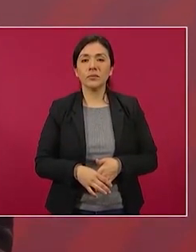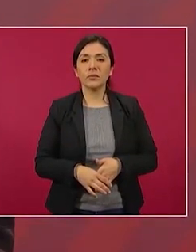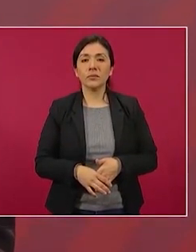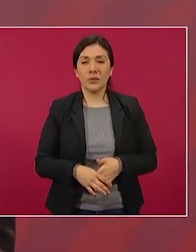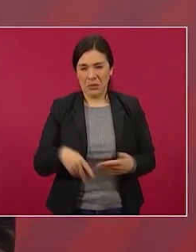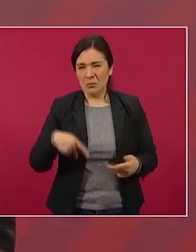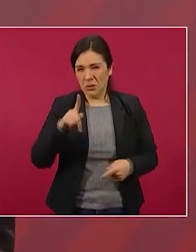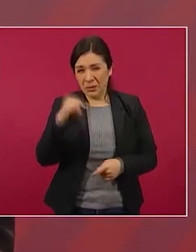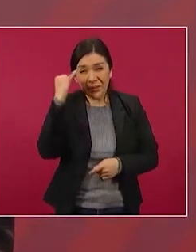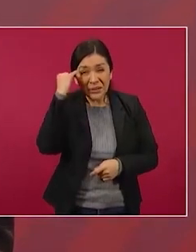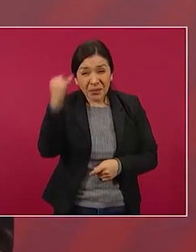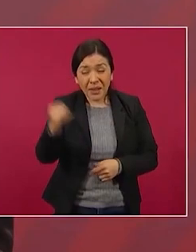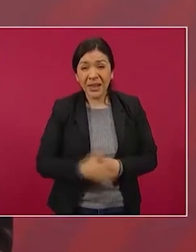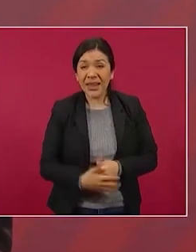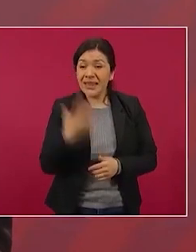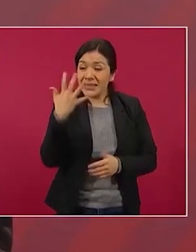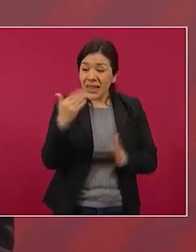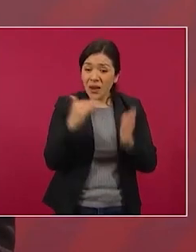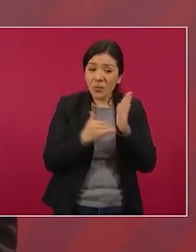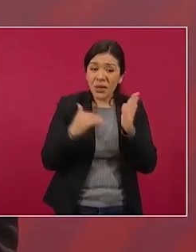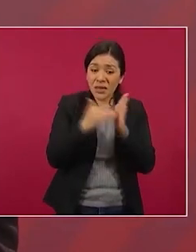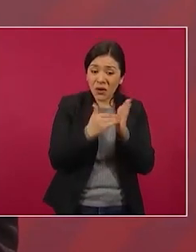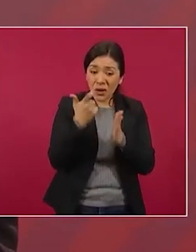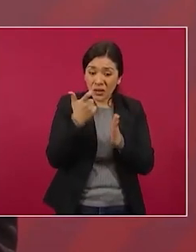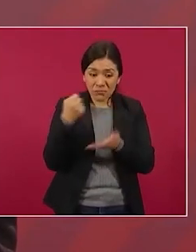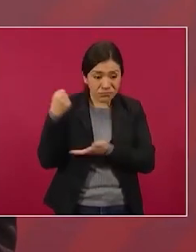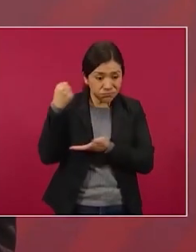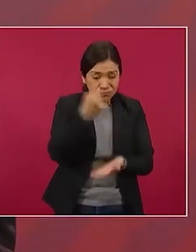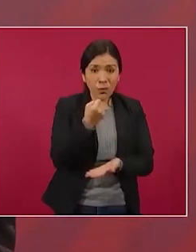Pero imagínense, cinco millones de pesos mensuales.